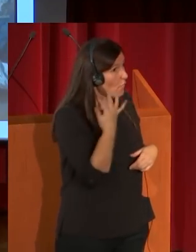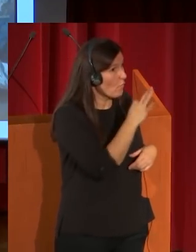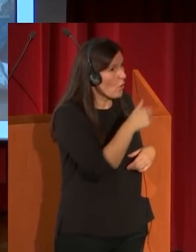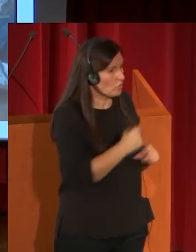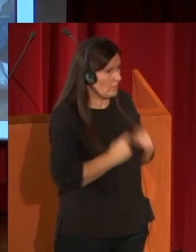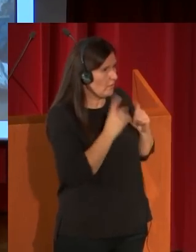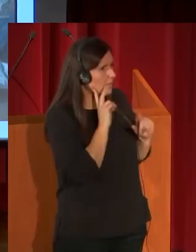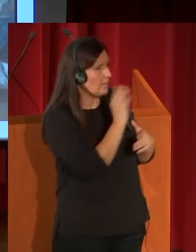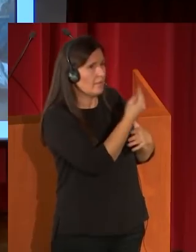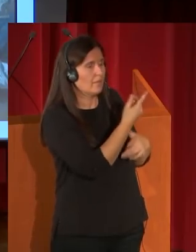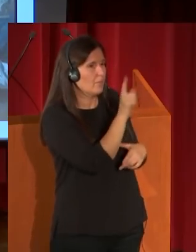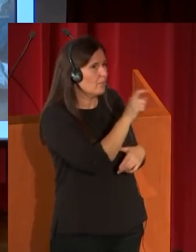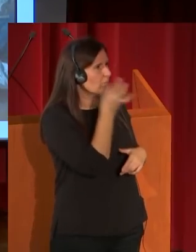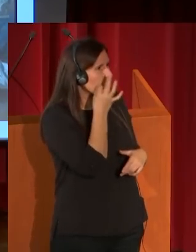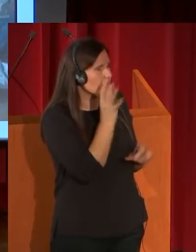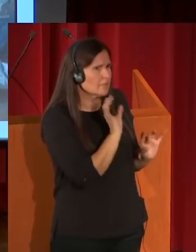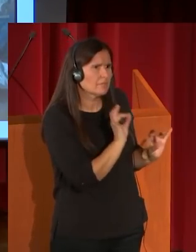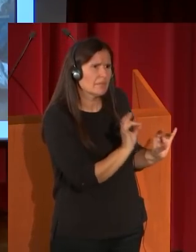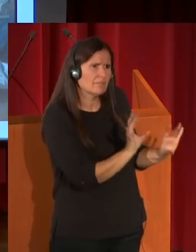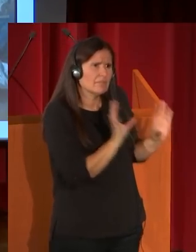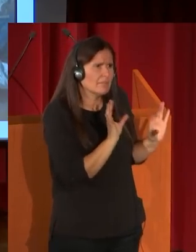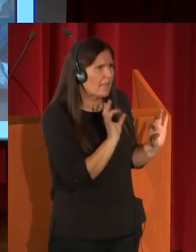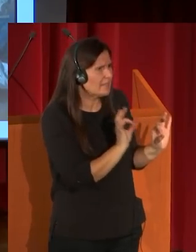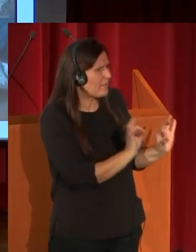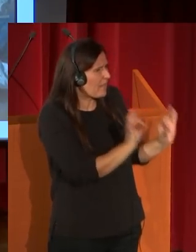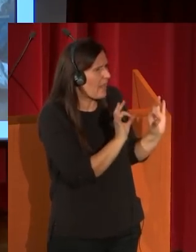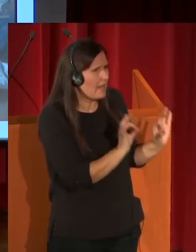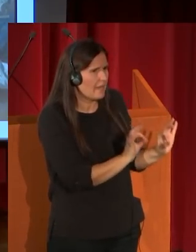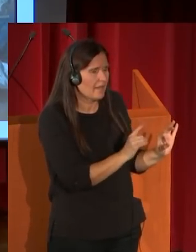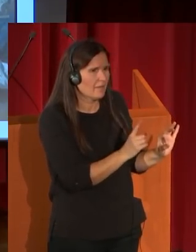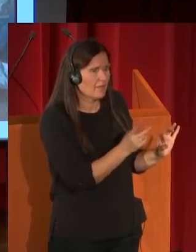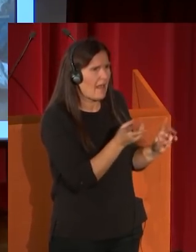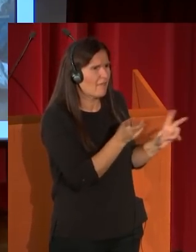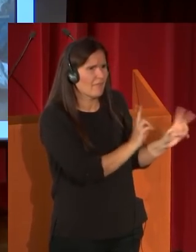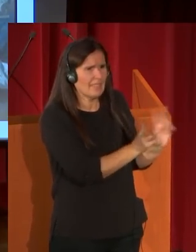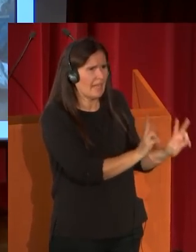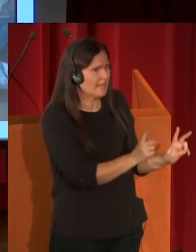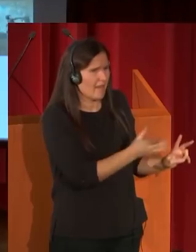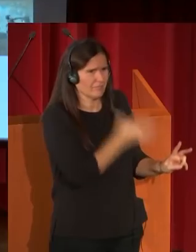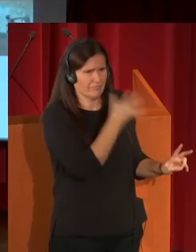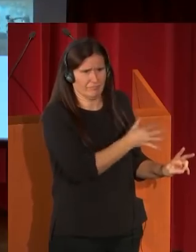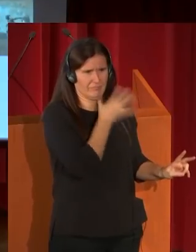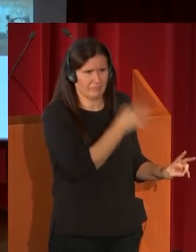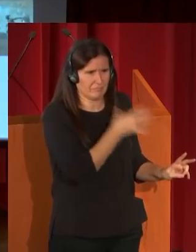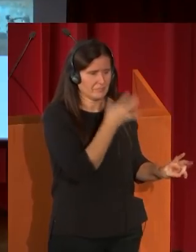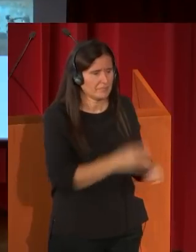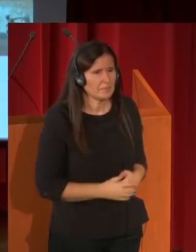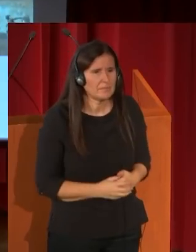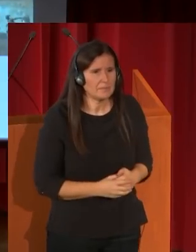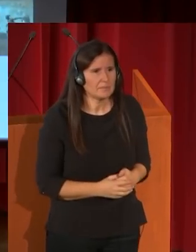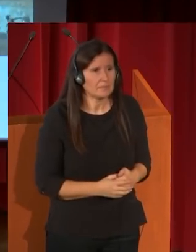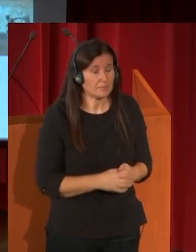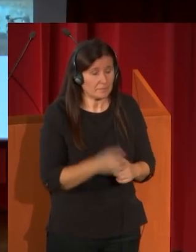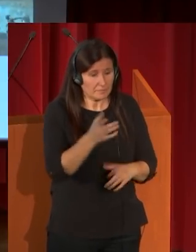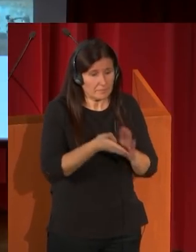sensualidad especial, una vibración especial y una vitalidad también extraordinaria. El